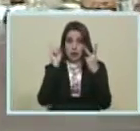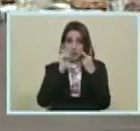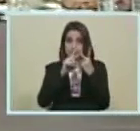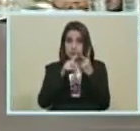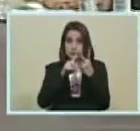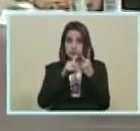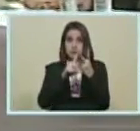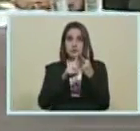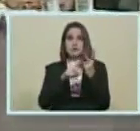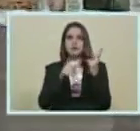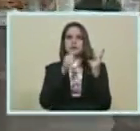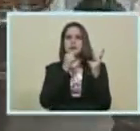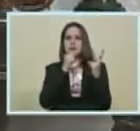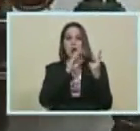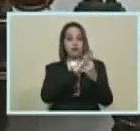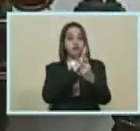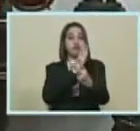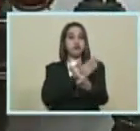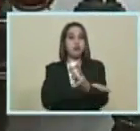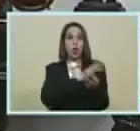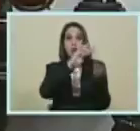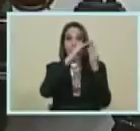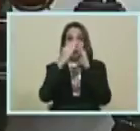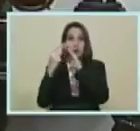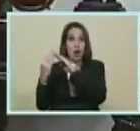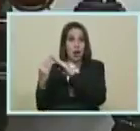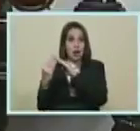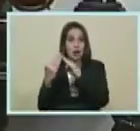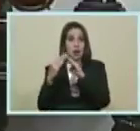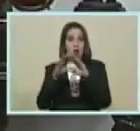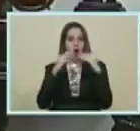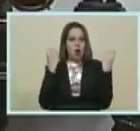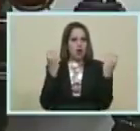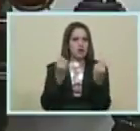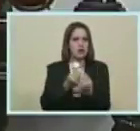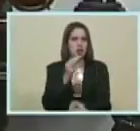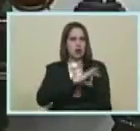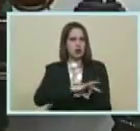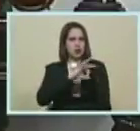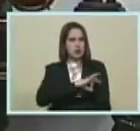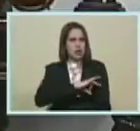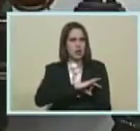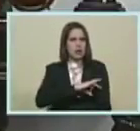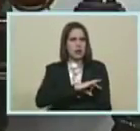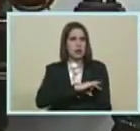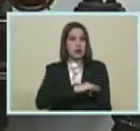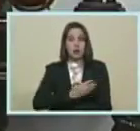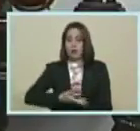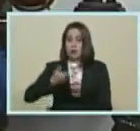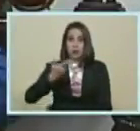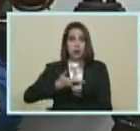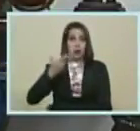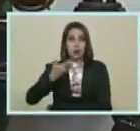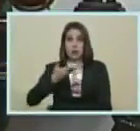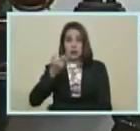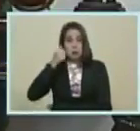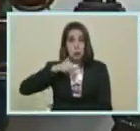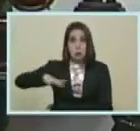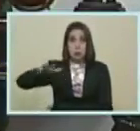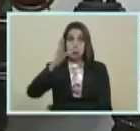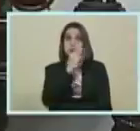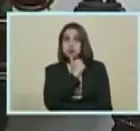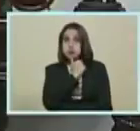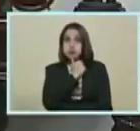lugar El poder Comunal Las organizaciones Sociales El poder Popular Es vital Sin pueblo Es